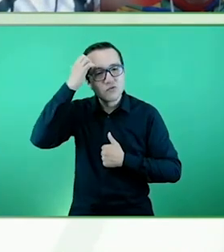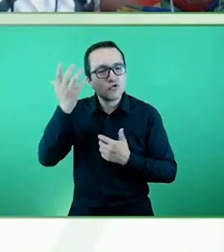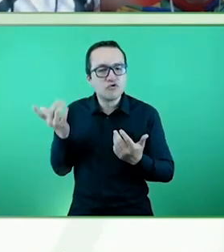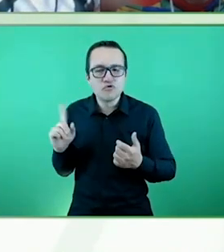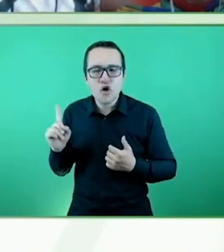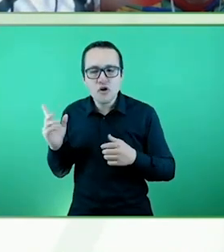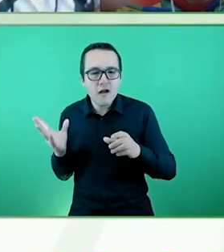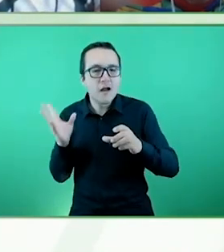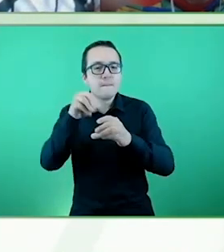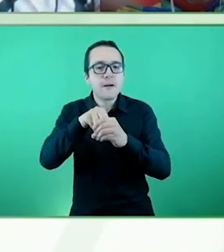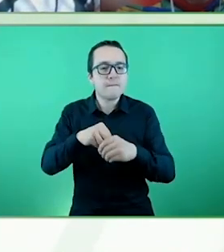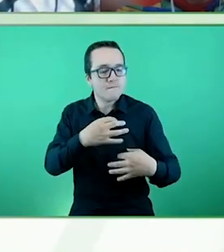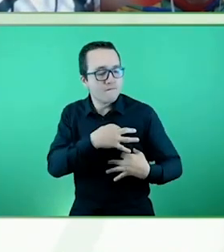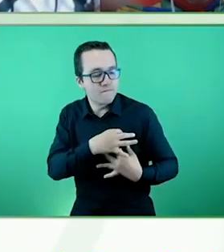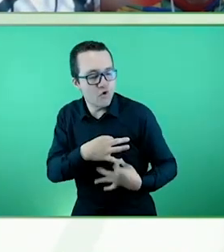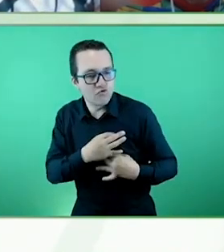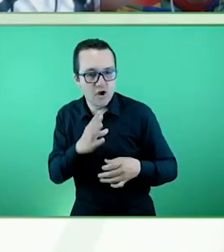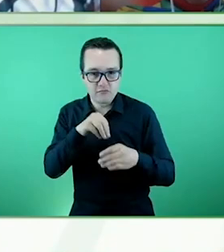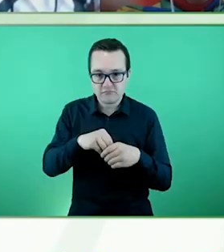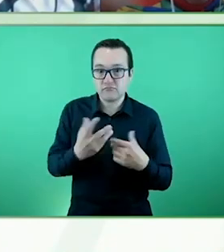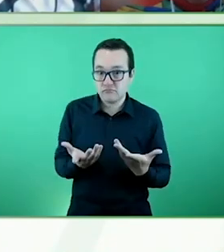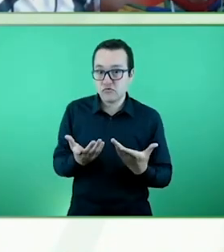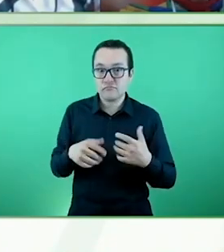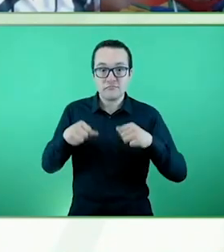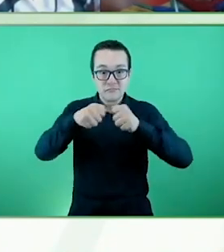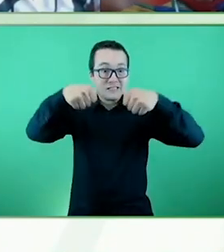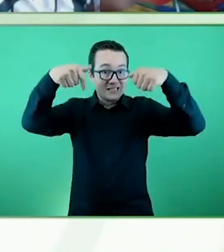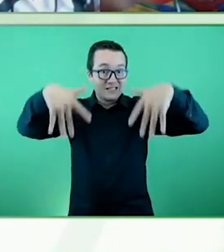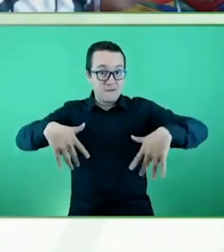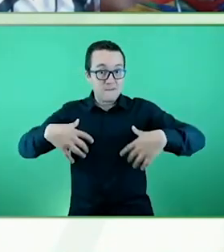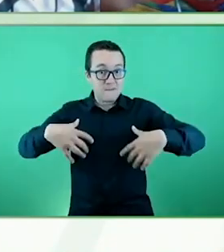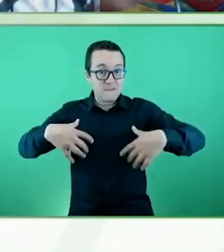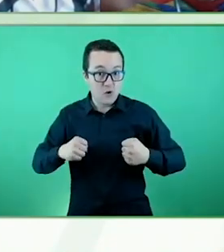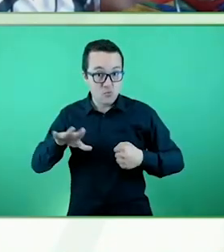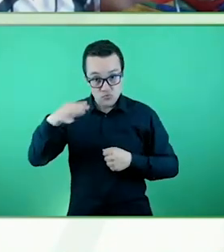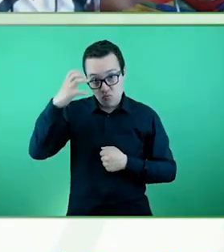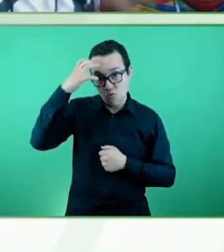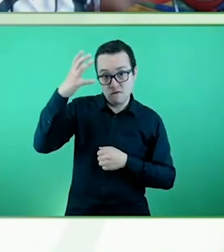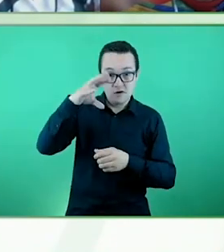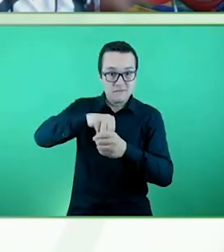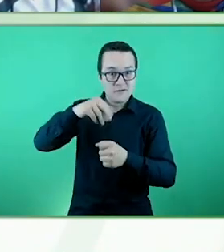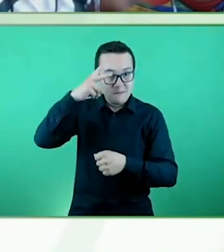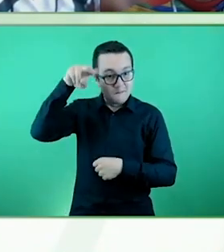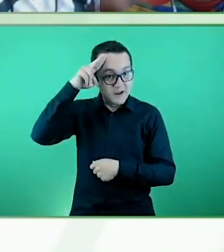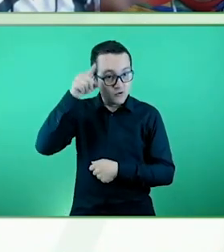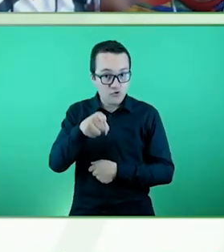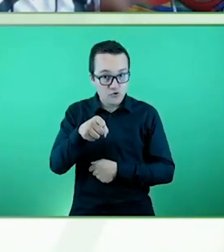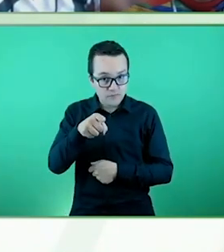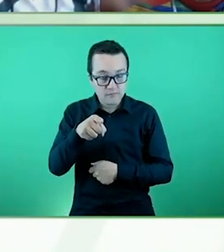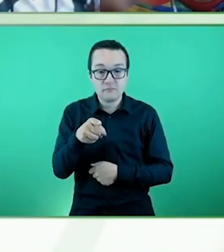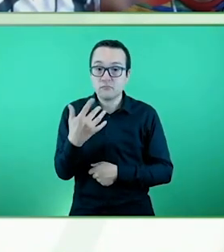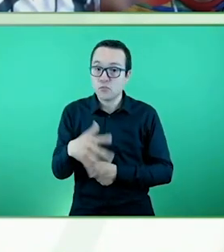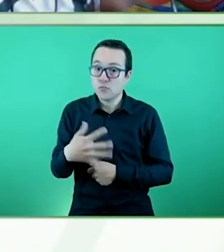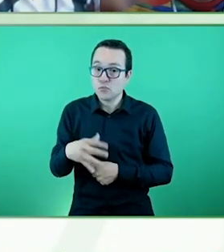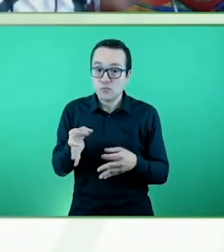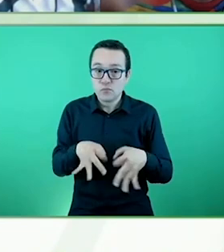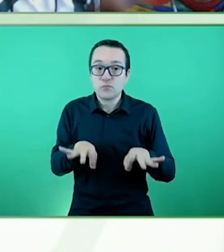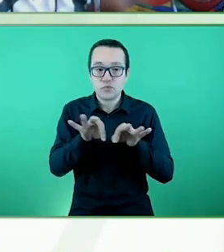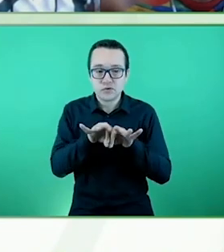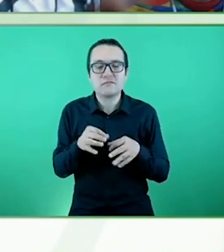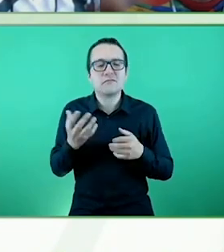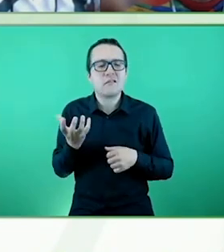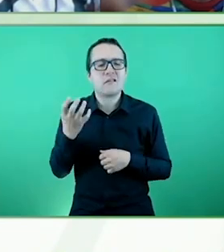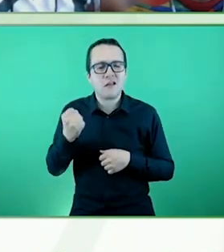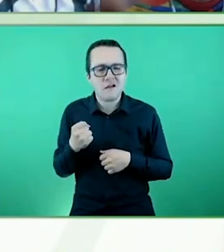en forma muy importante y tenemos proyectos de desarrollo de todo